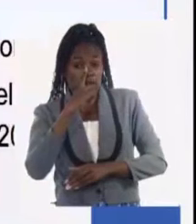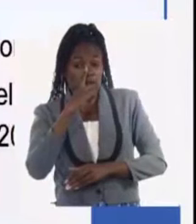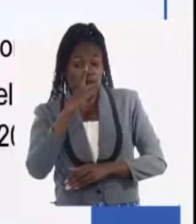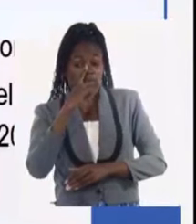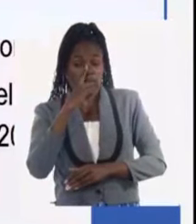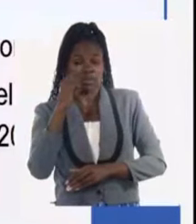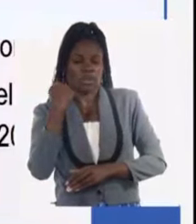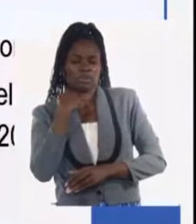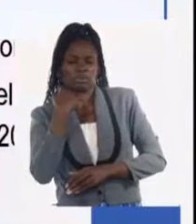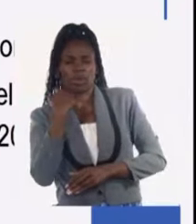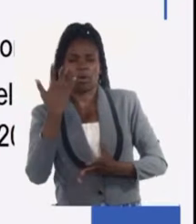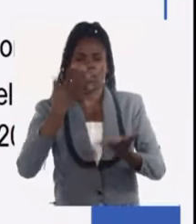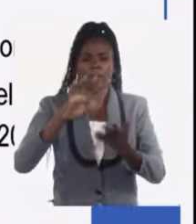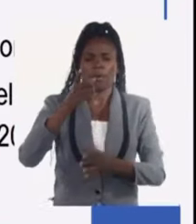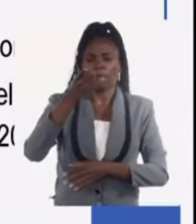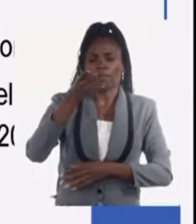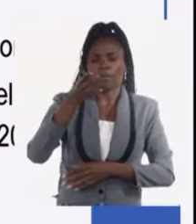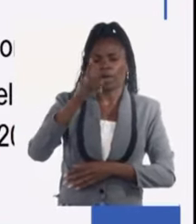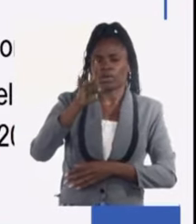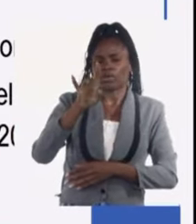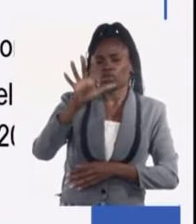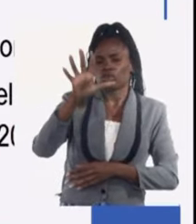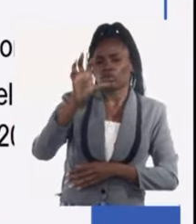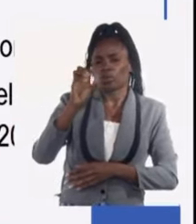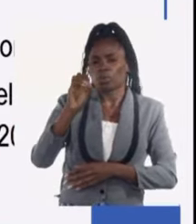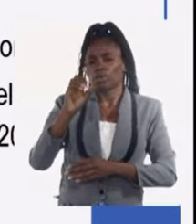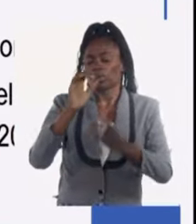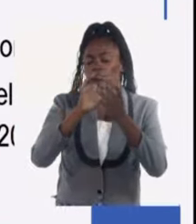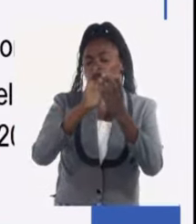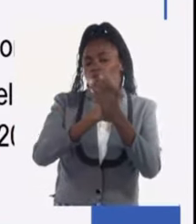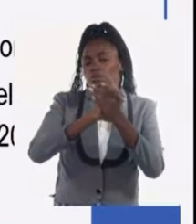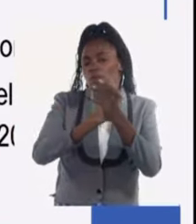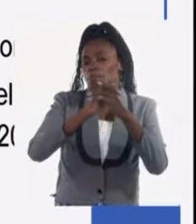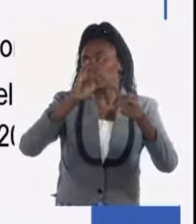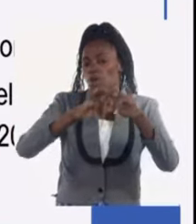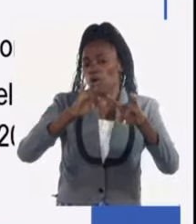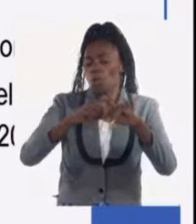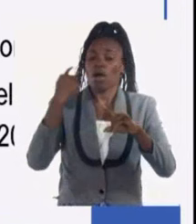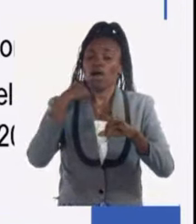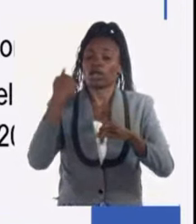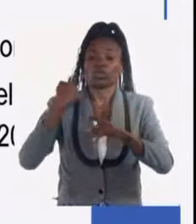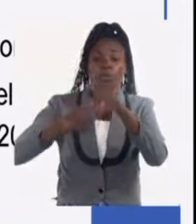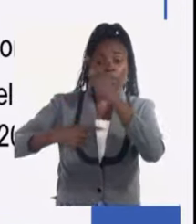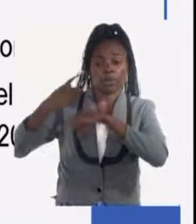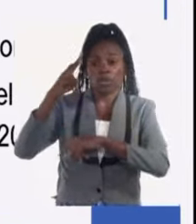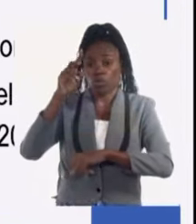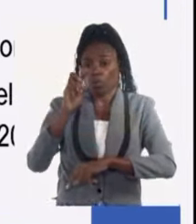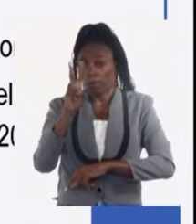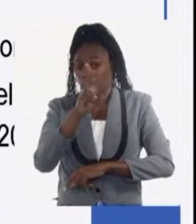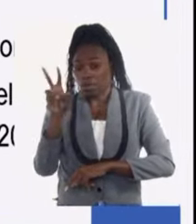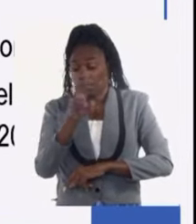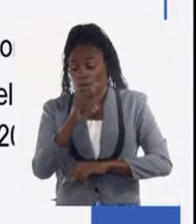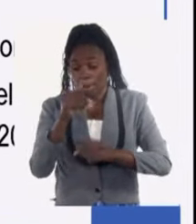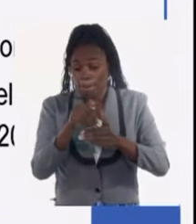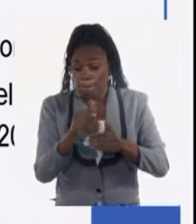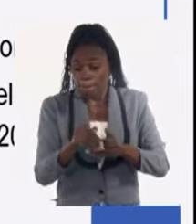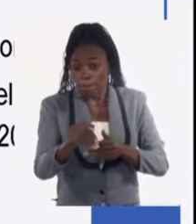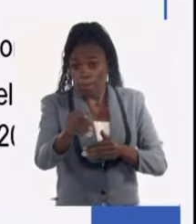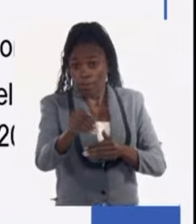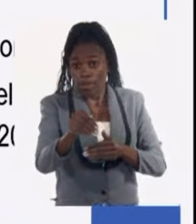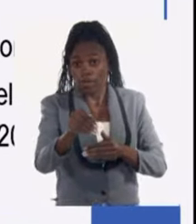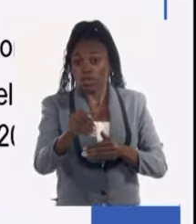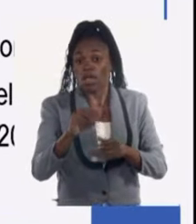generación de unos 1.850 superior a igual periodo del año anterior, o sea, 2022. Y a partir de la estrategia